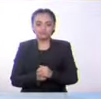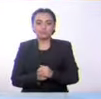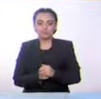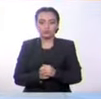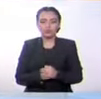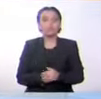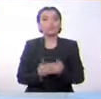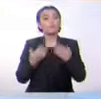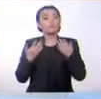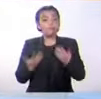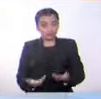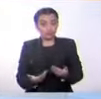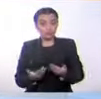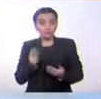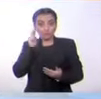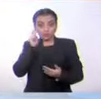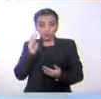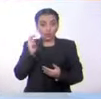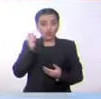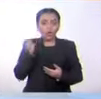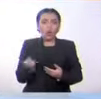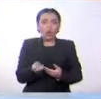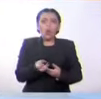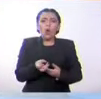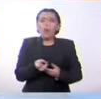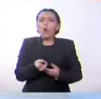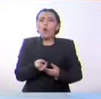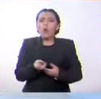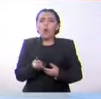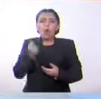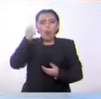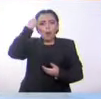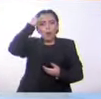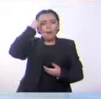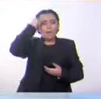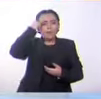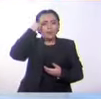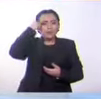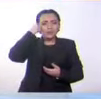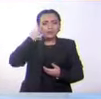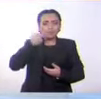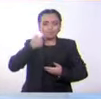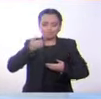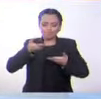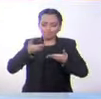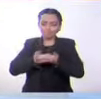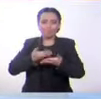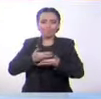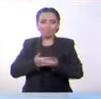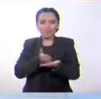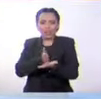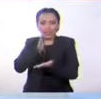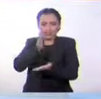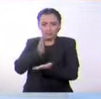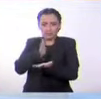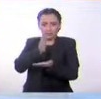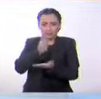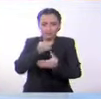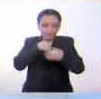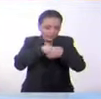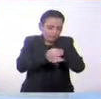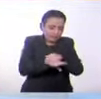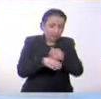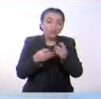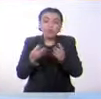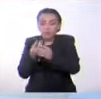hemos aprendido sobre estos dos tipos de reproducción en animales. Primero, observa la imagen